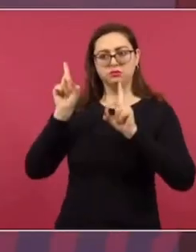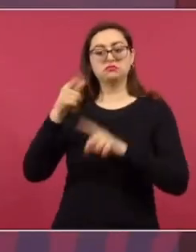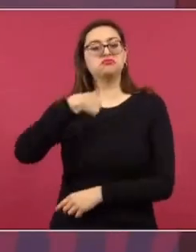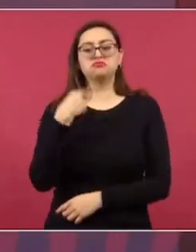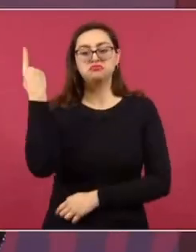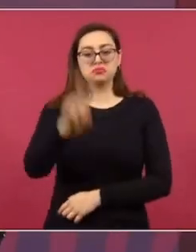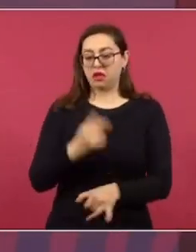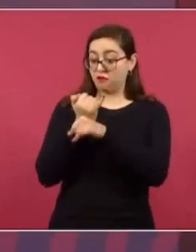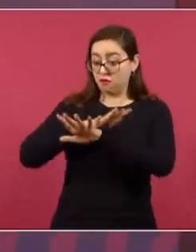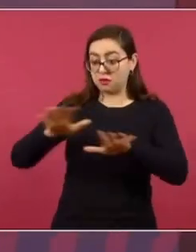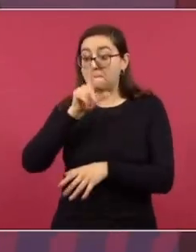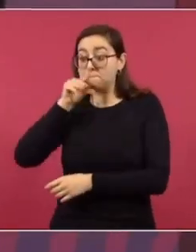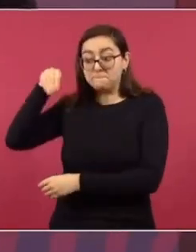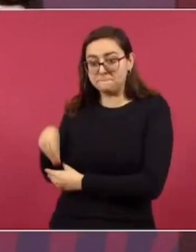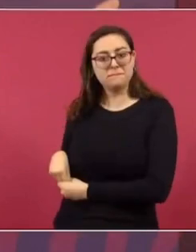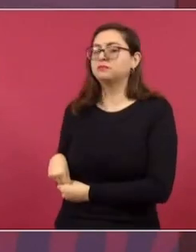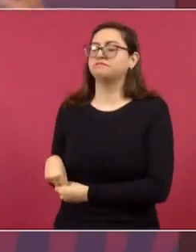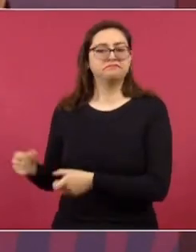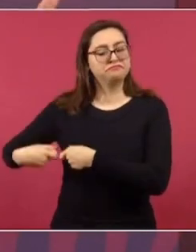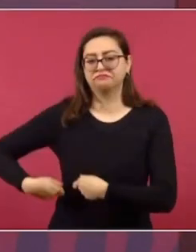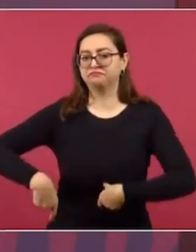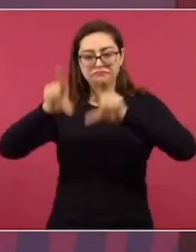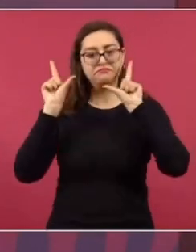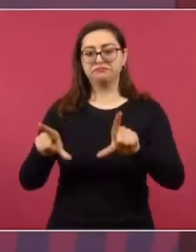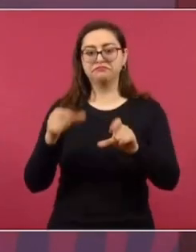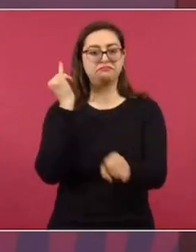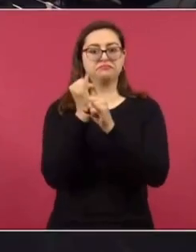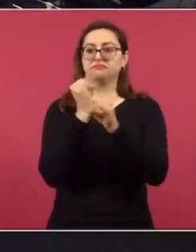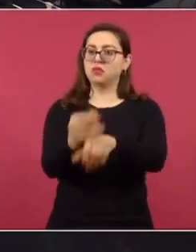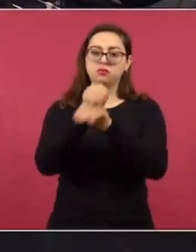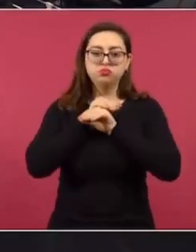completo al internet, para que todos lo vieran.